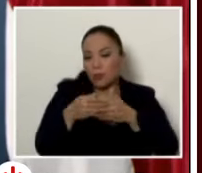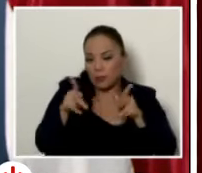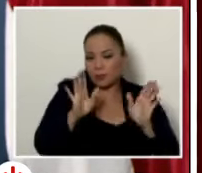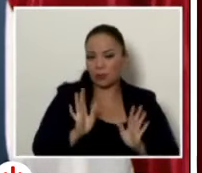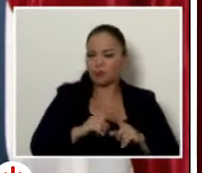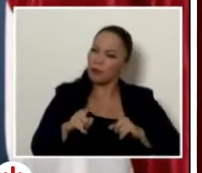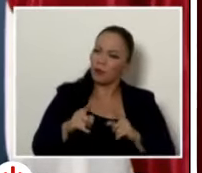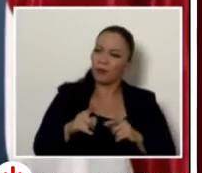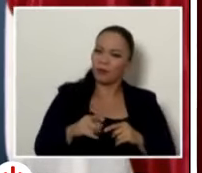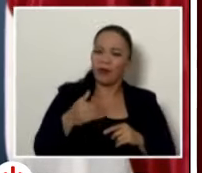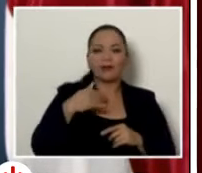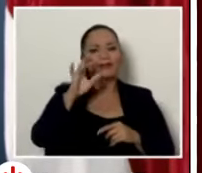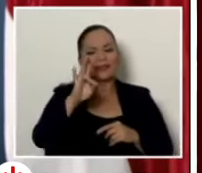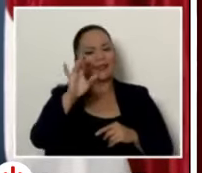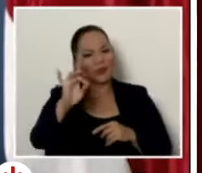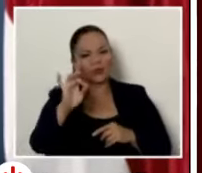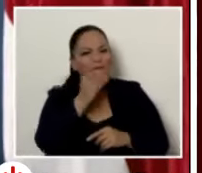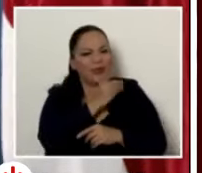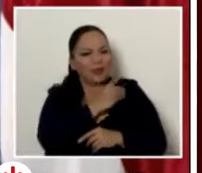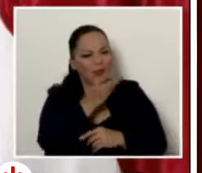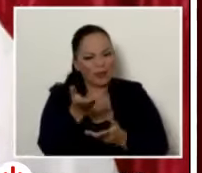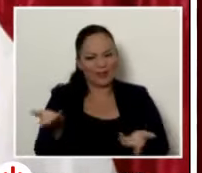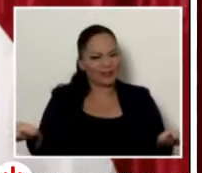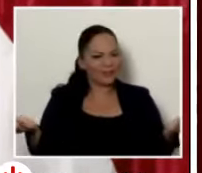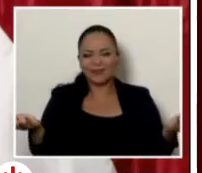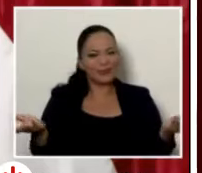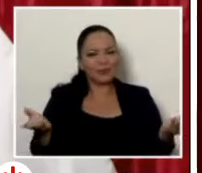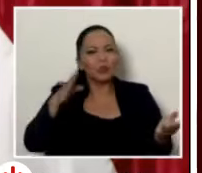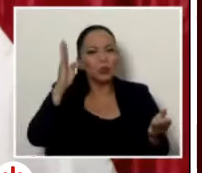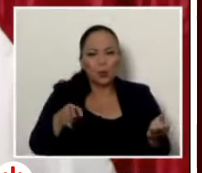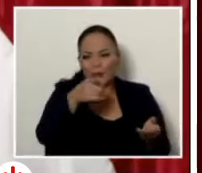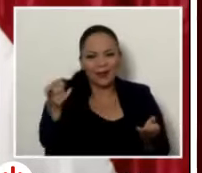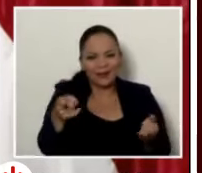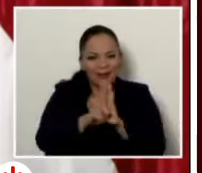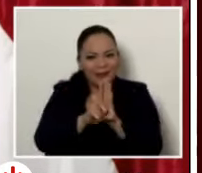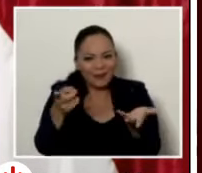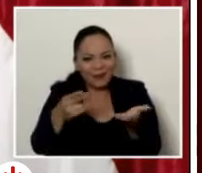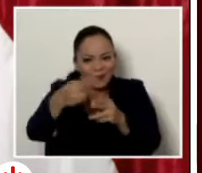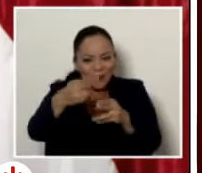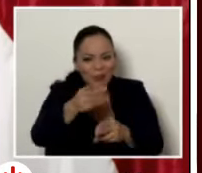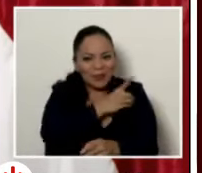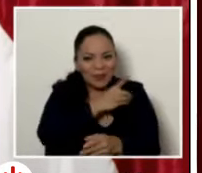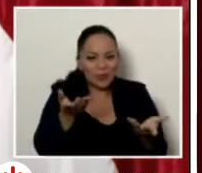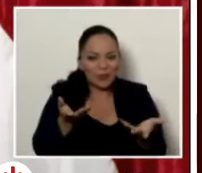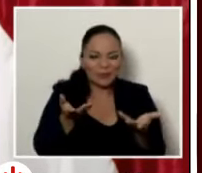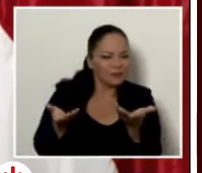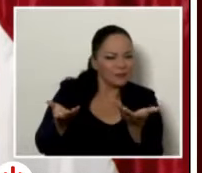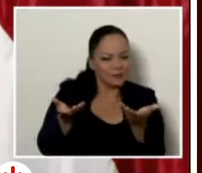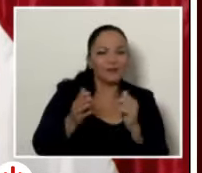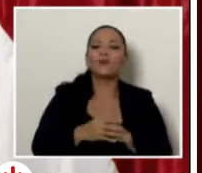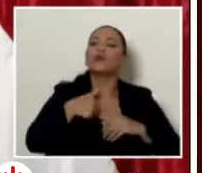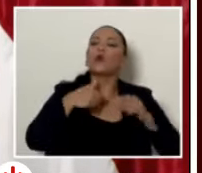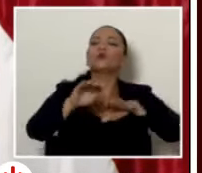78 directores y jefes que nunca debieron haber sido directores y jefes hay una complacencia enorme y un llamado